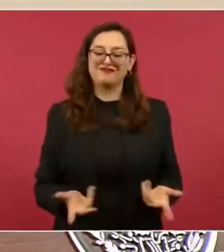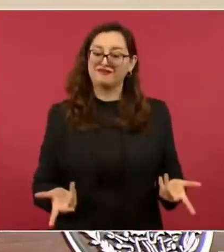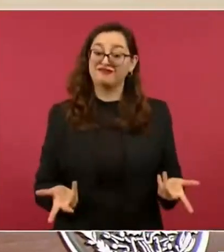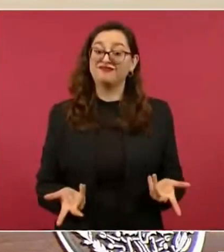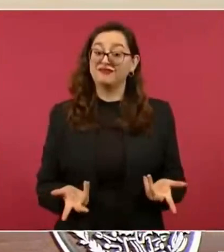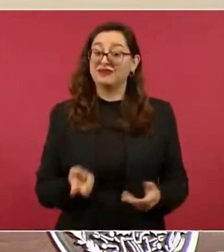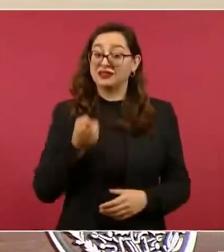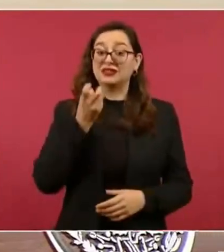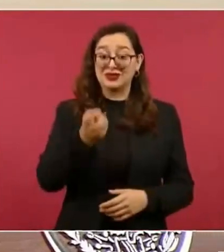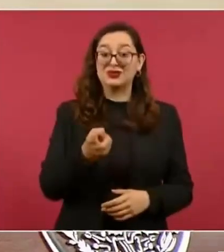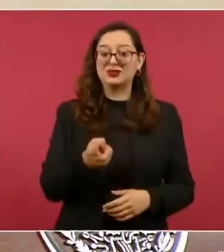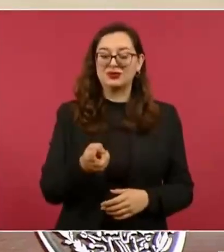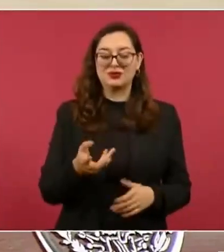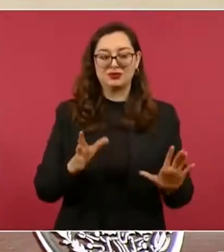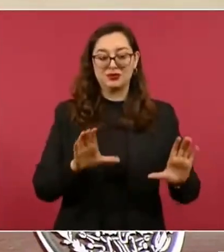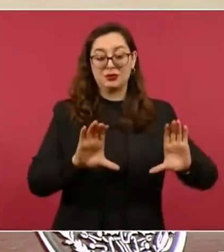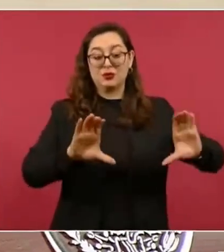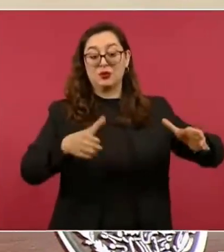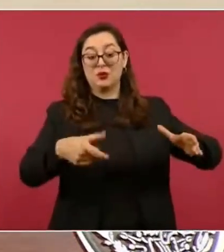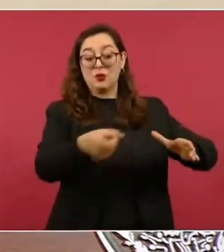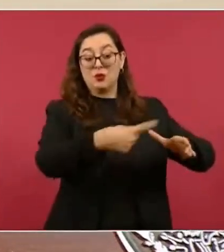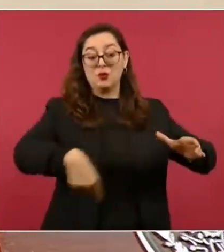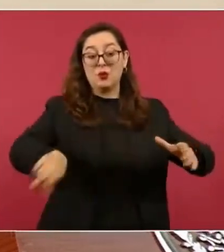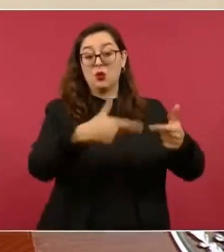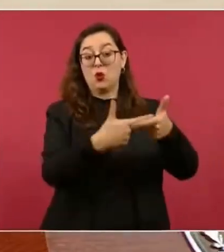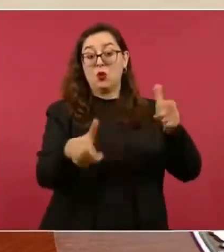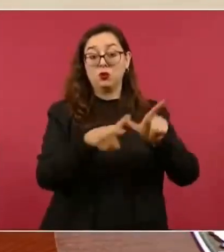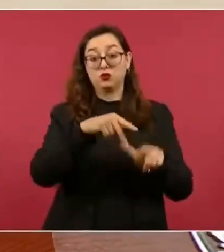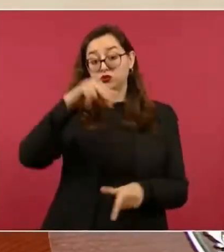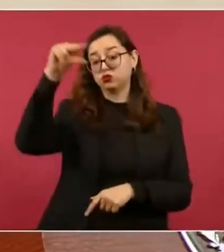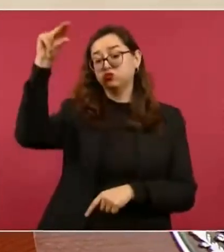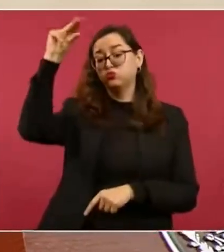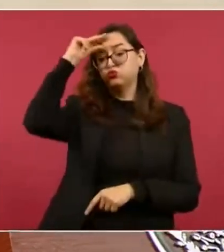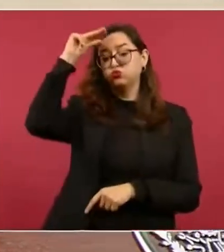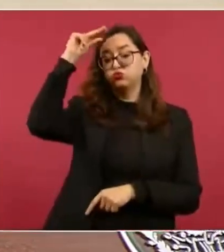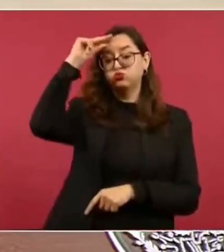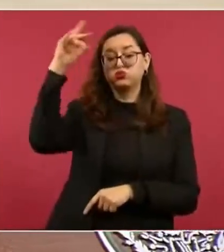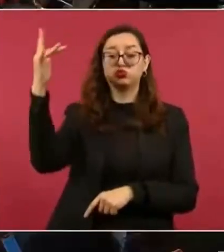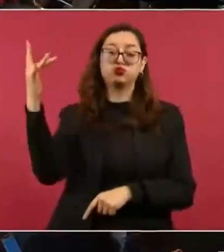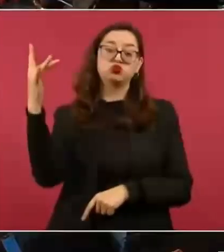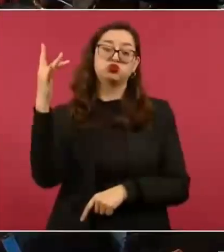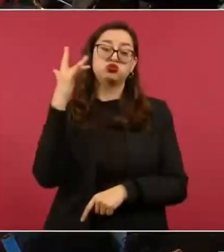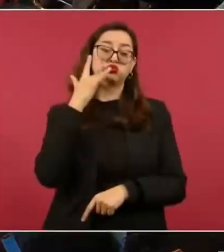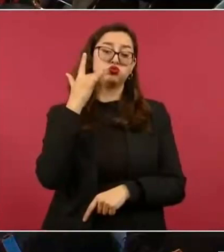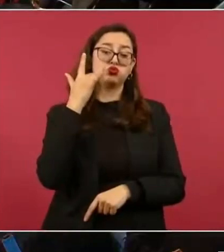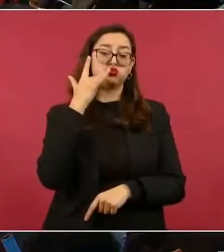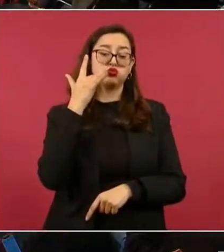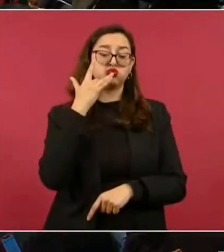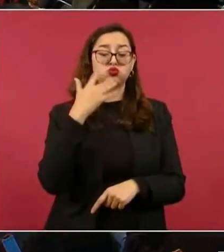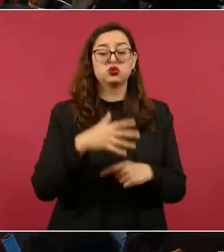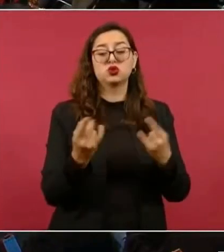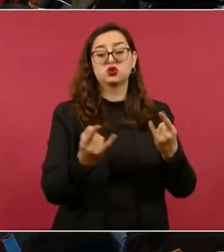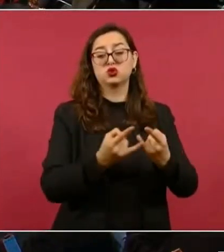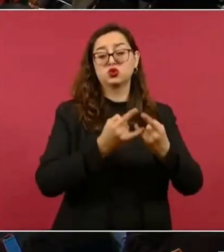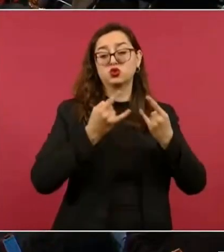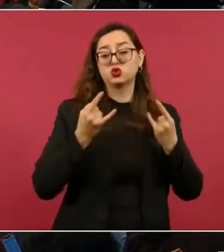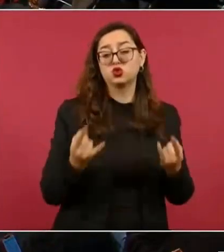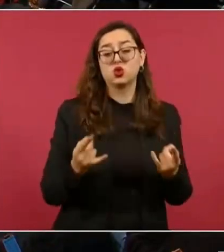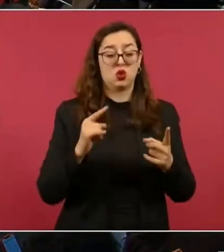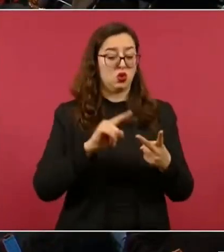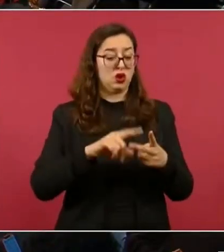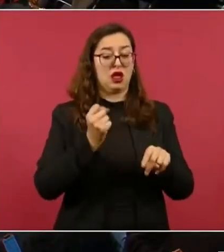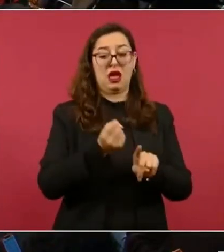la intelectualidad, historiadores, antropólogos,